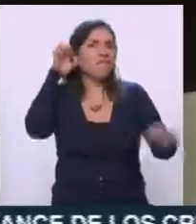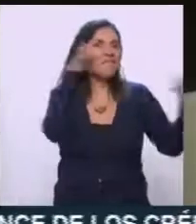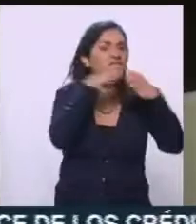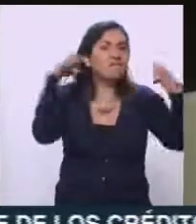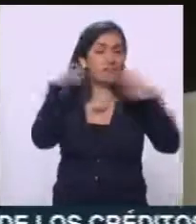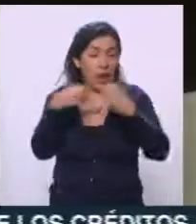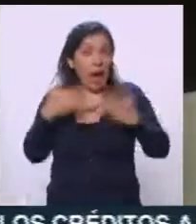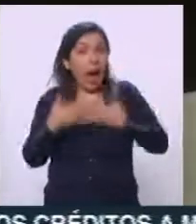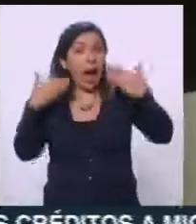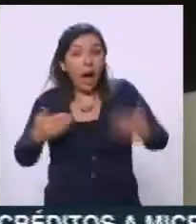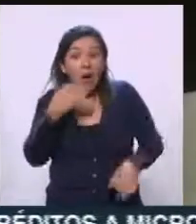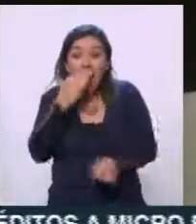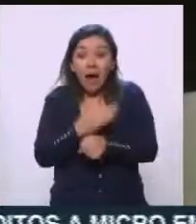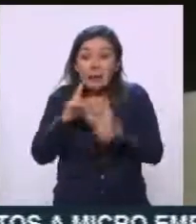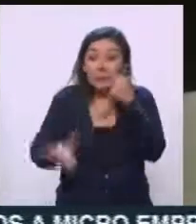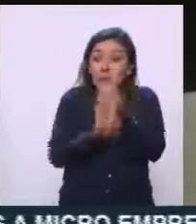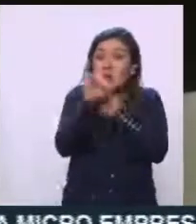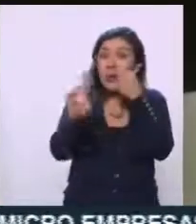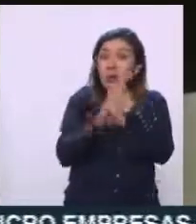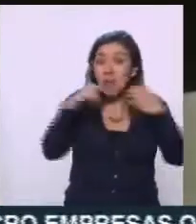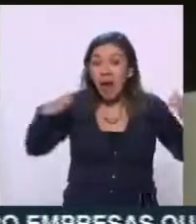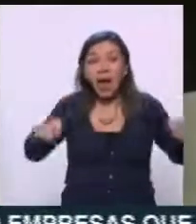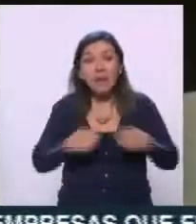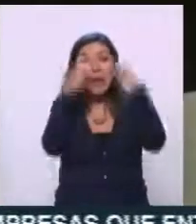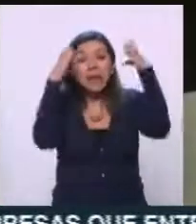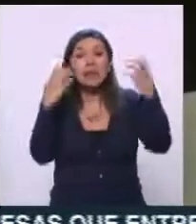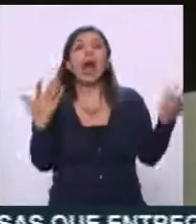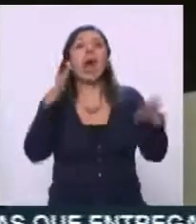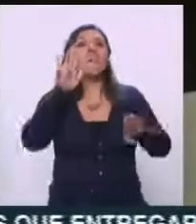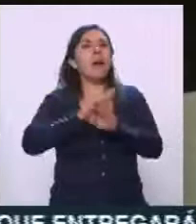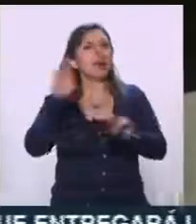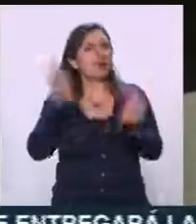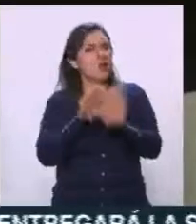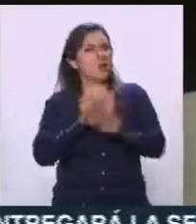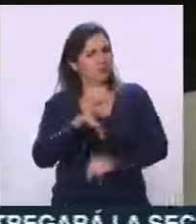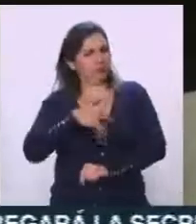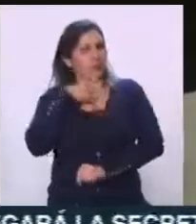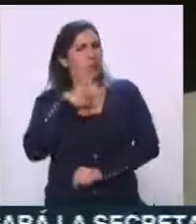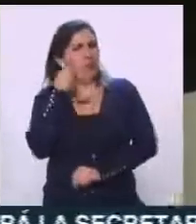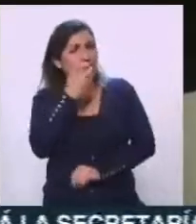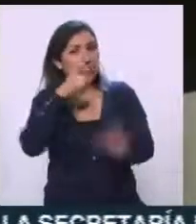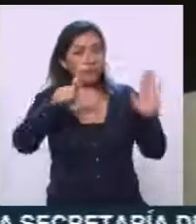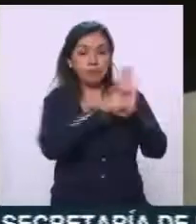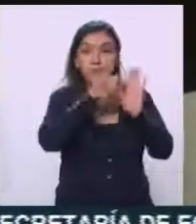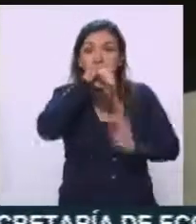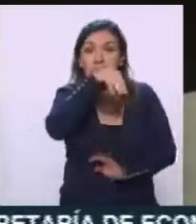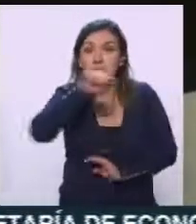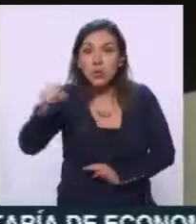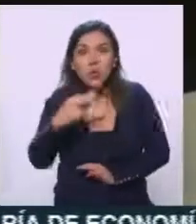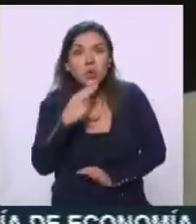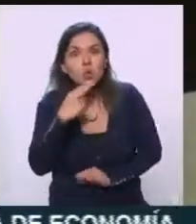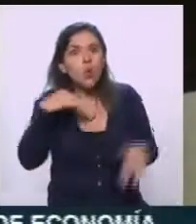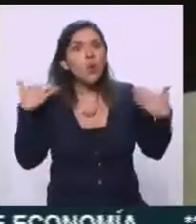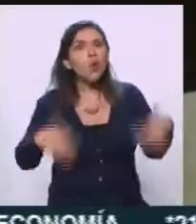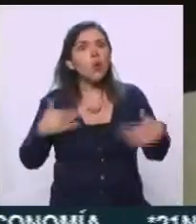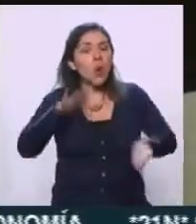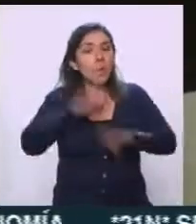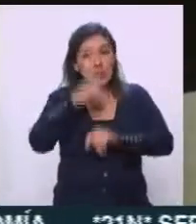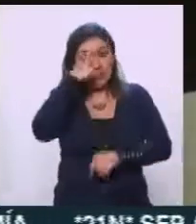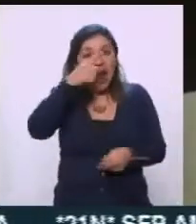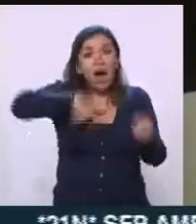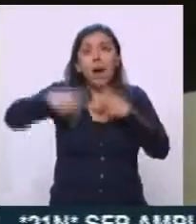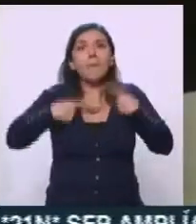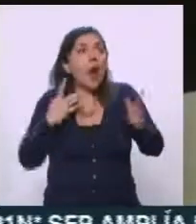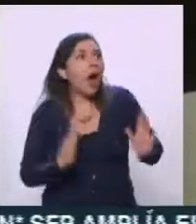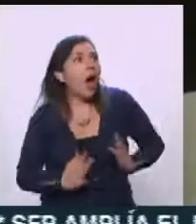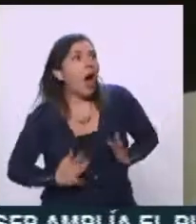pero ahora en este contexto de la emergencia, pues alarma que sea el logotipo del IMSS que hayan utilizado, yo creo que para llamar más